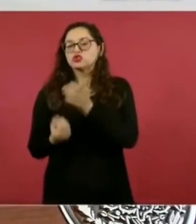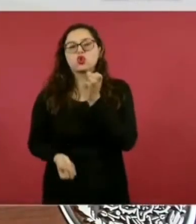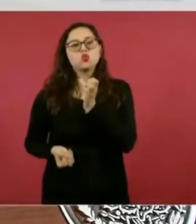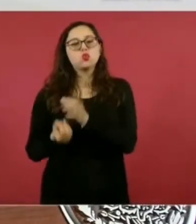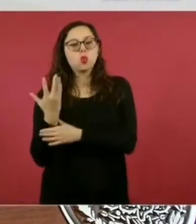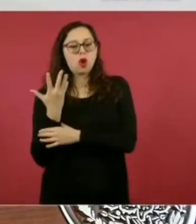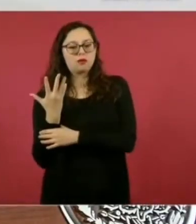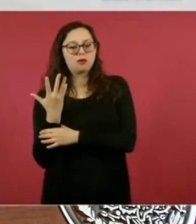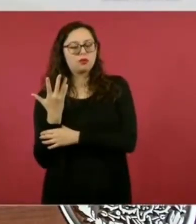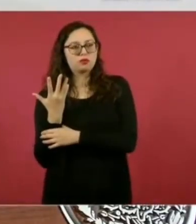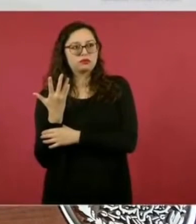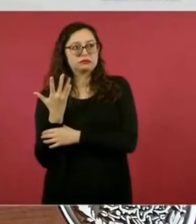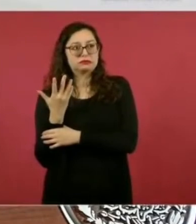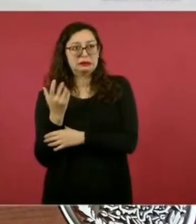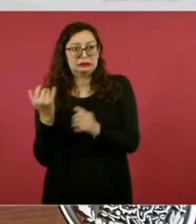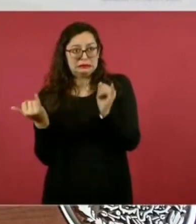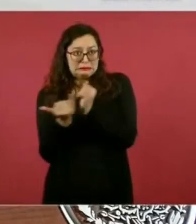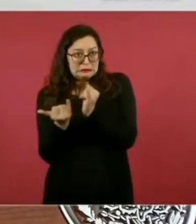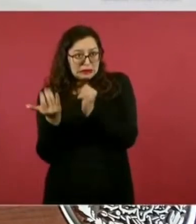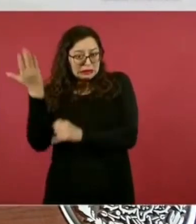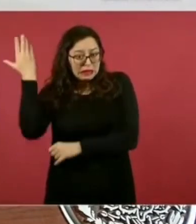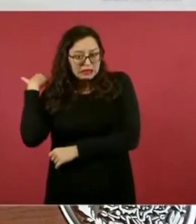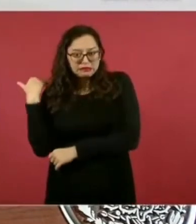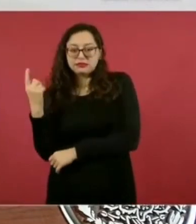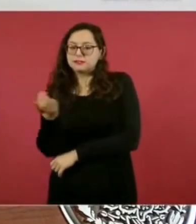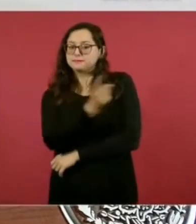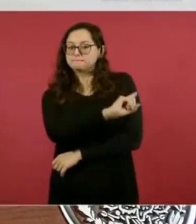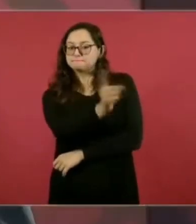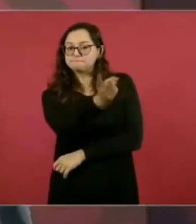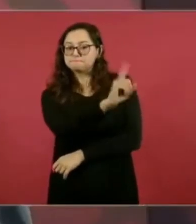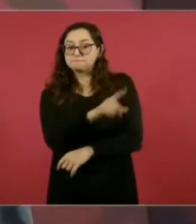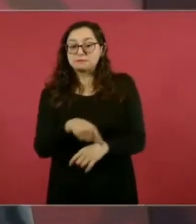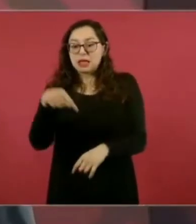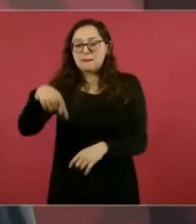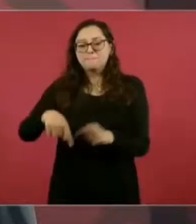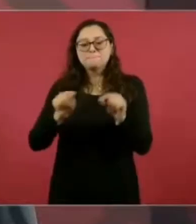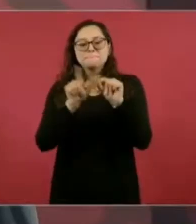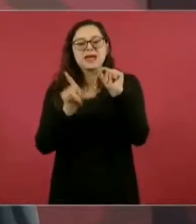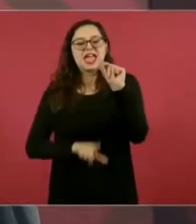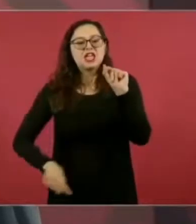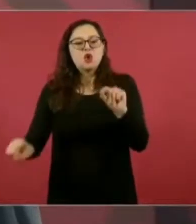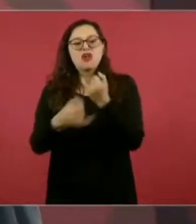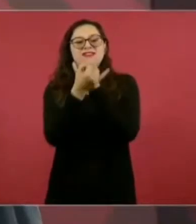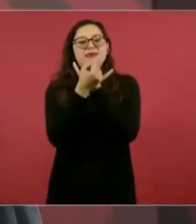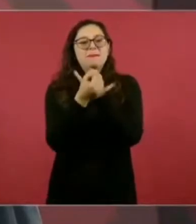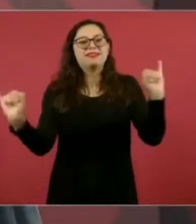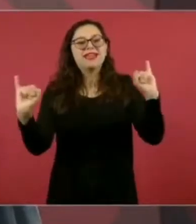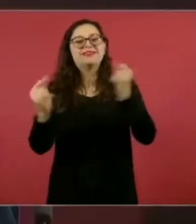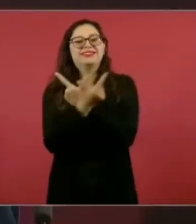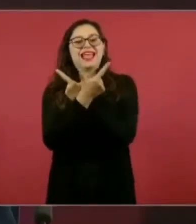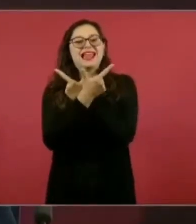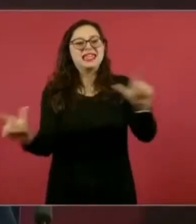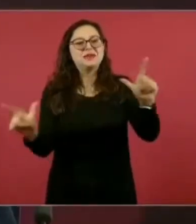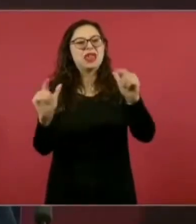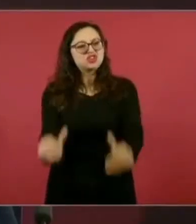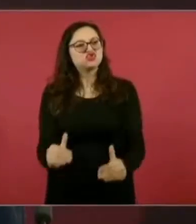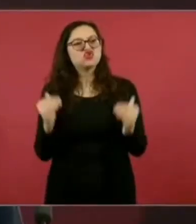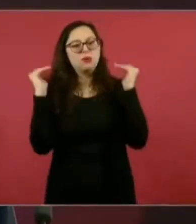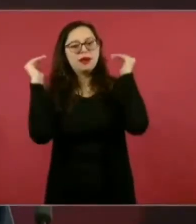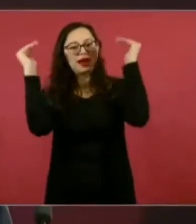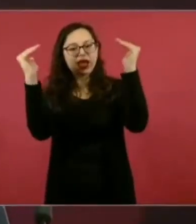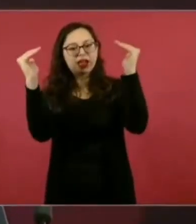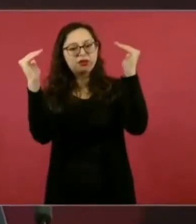independiente, libre, soberano, que no